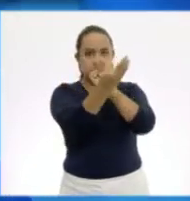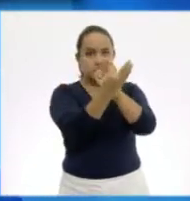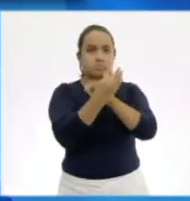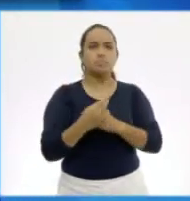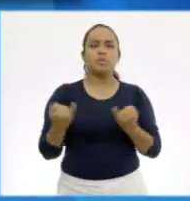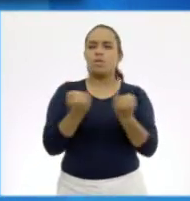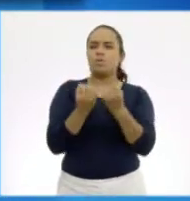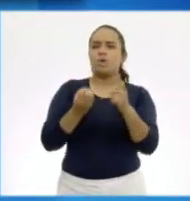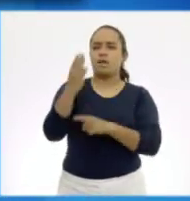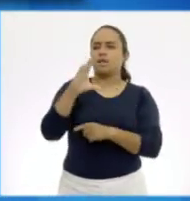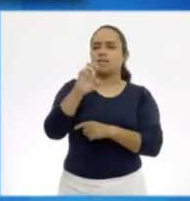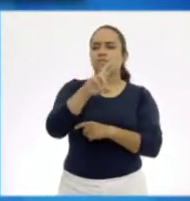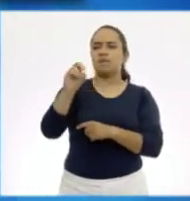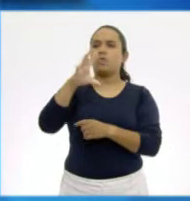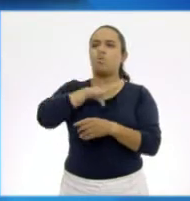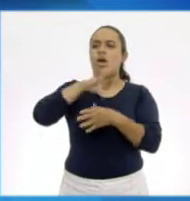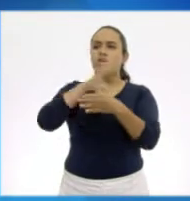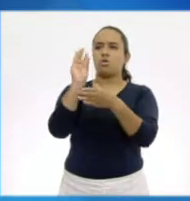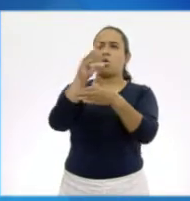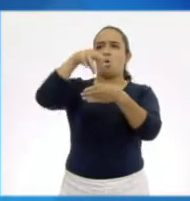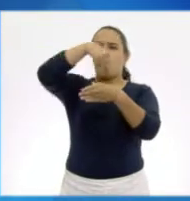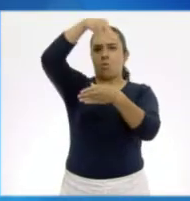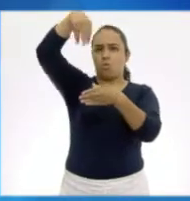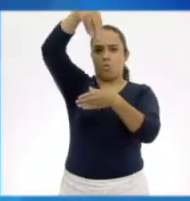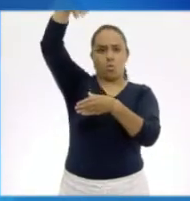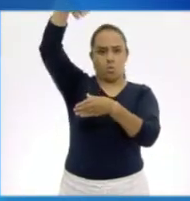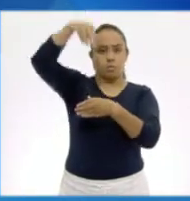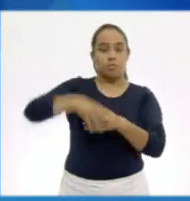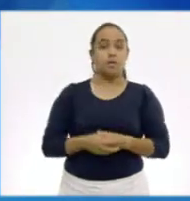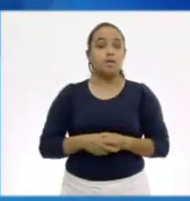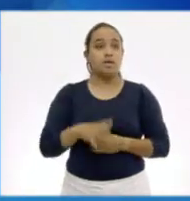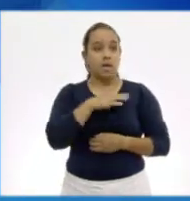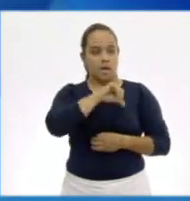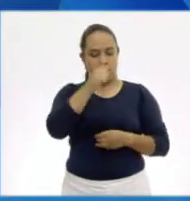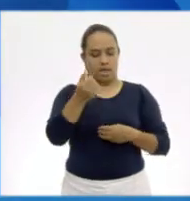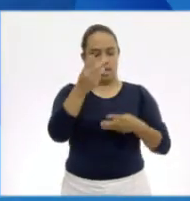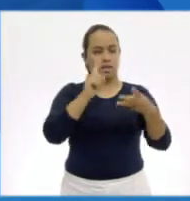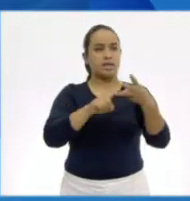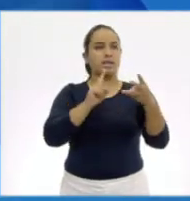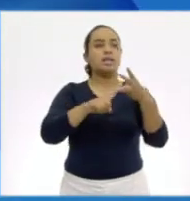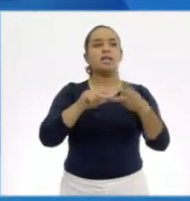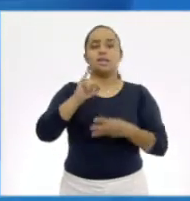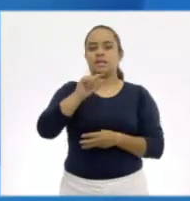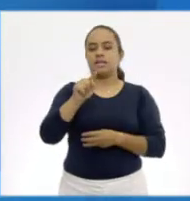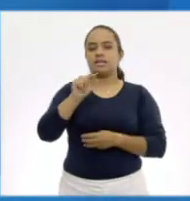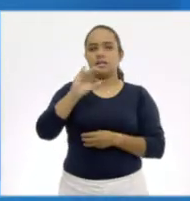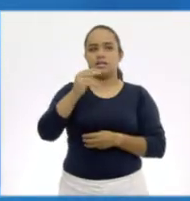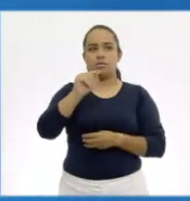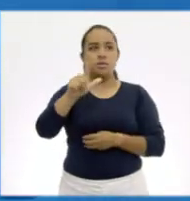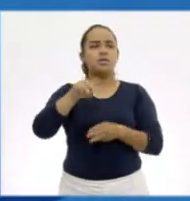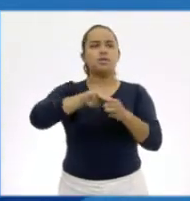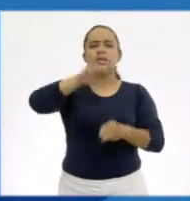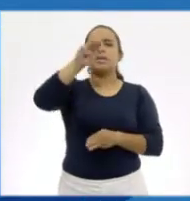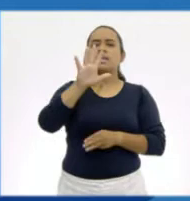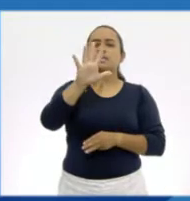también como el Cerro Queumea. En el número tres, tenemos a Listasíhuac, con una altura de 5,220 metros, entre